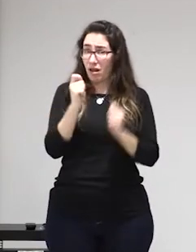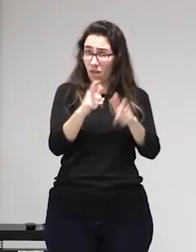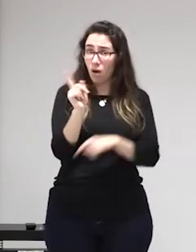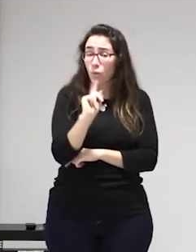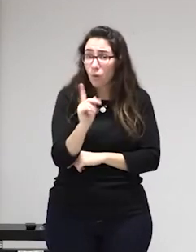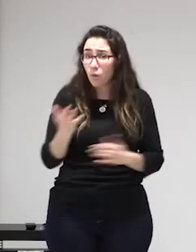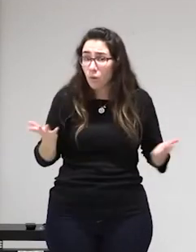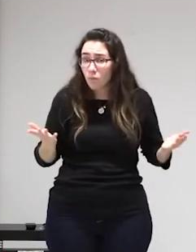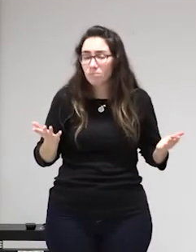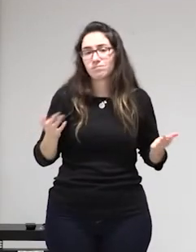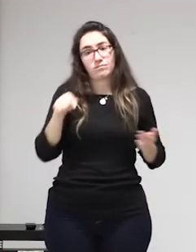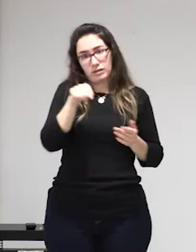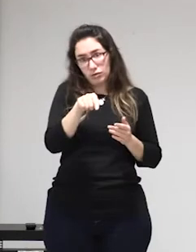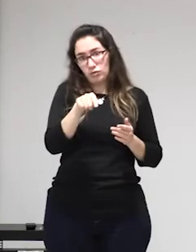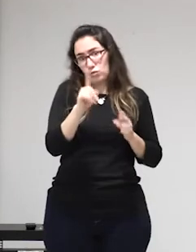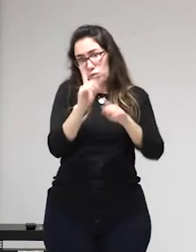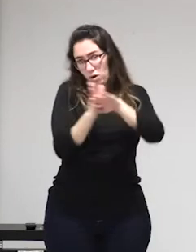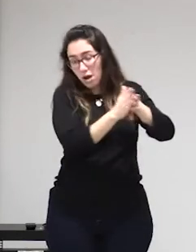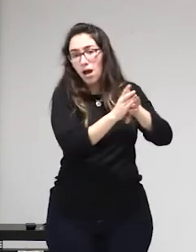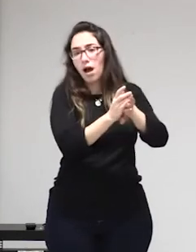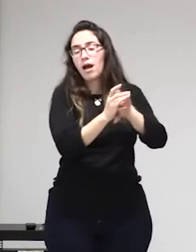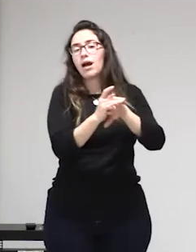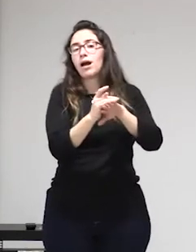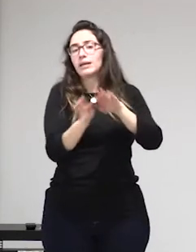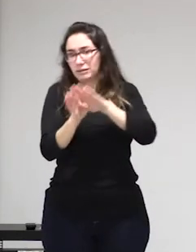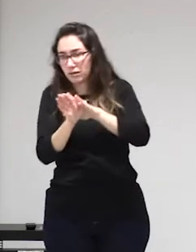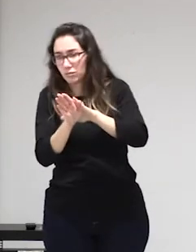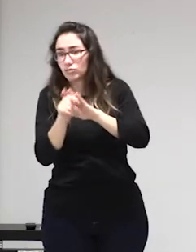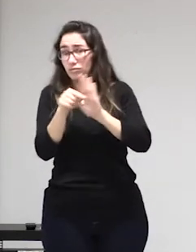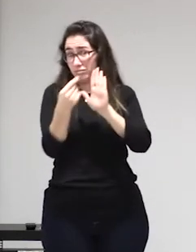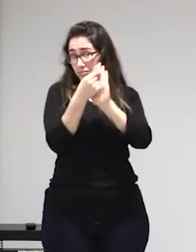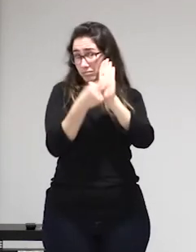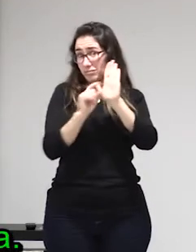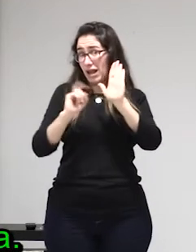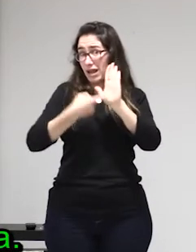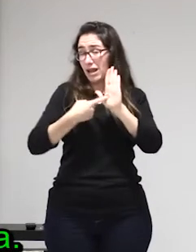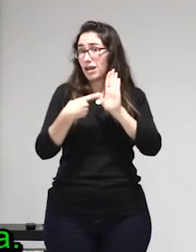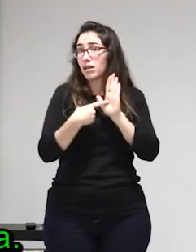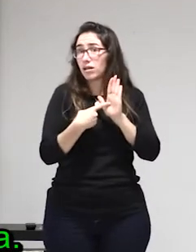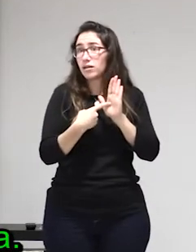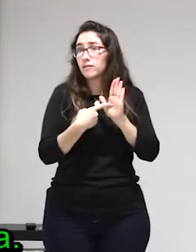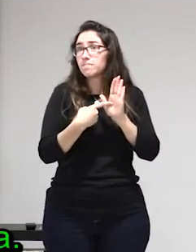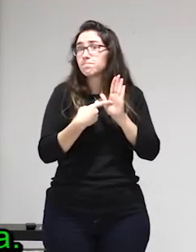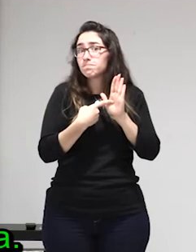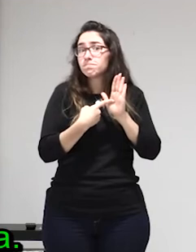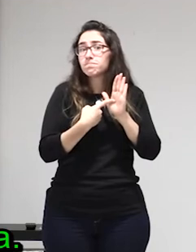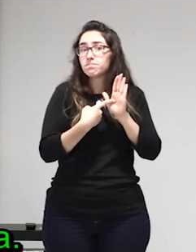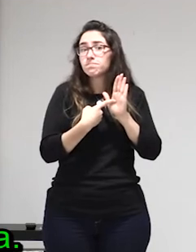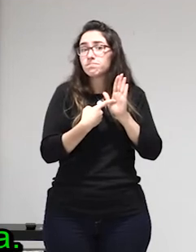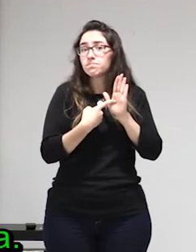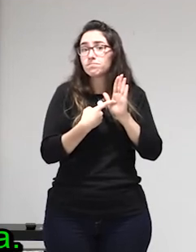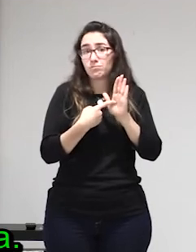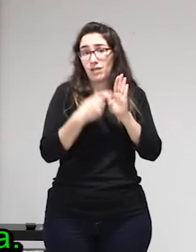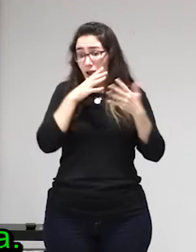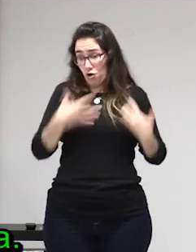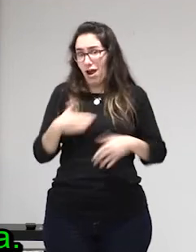parecería fantástico lo que no sé si el ministerio de interior va a estar dispuesto a darle a darle el